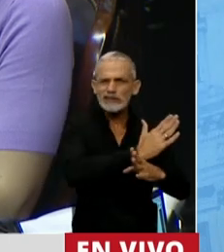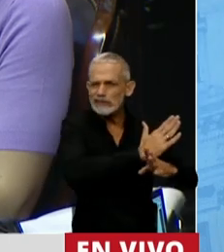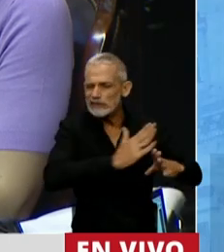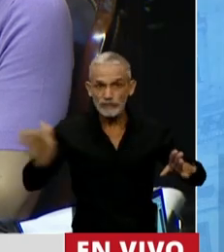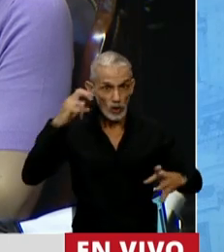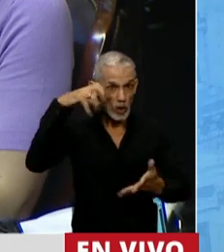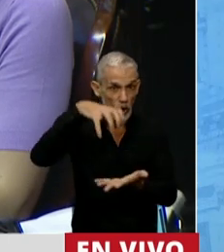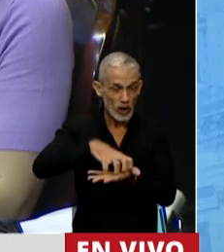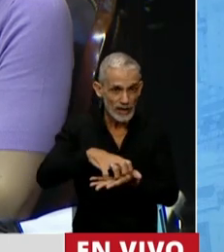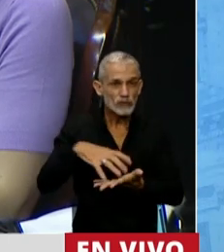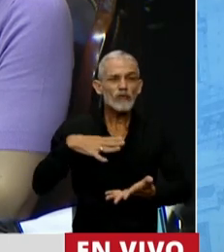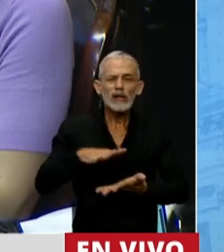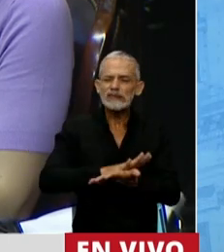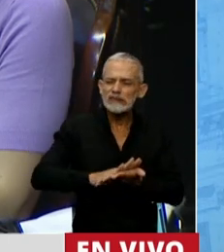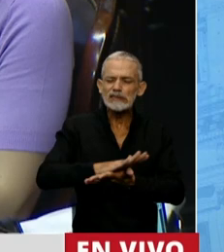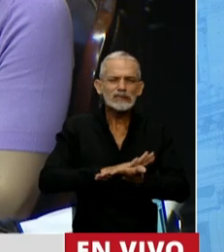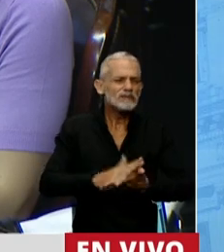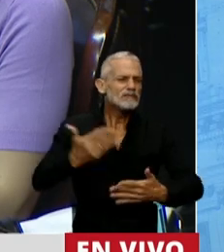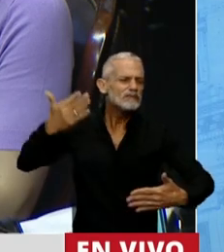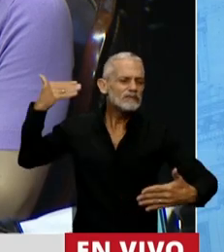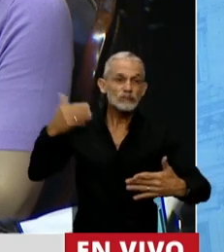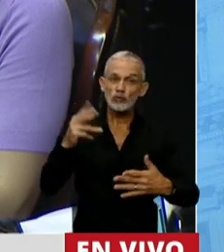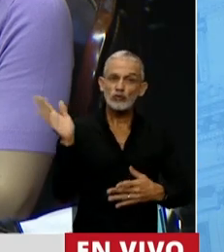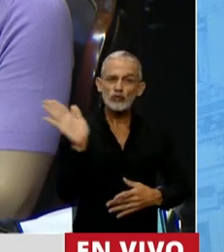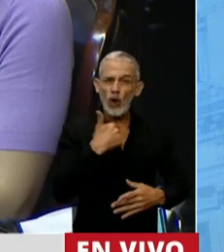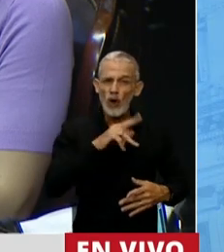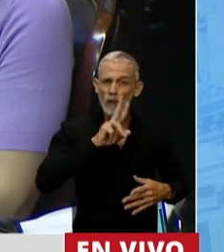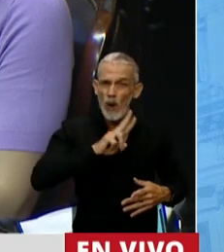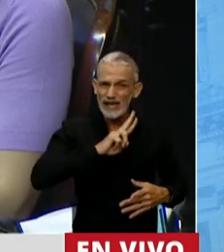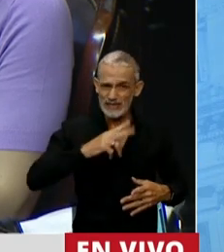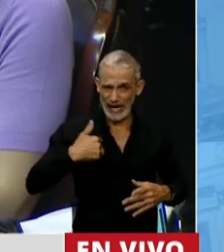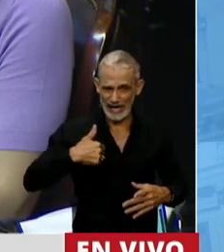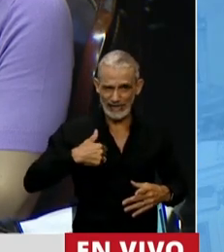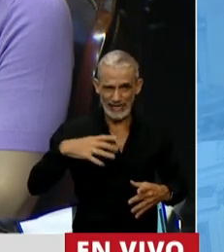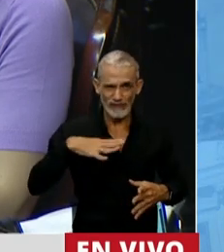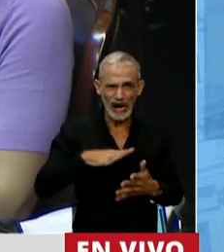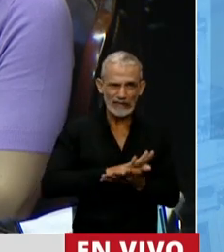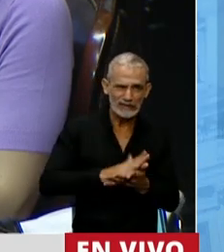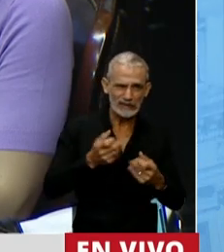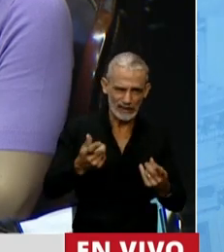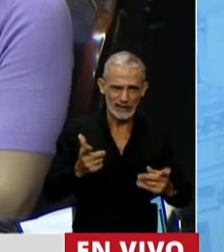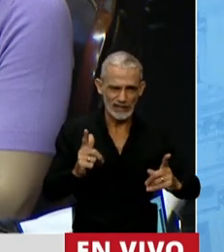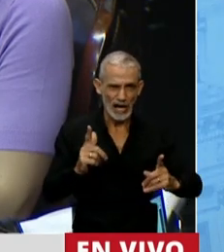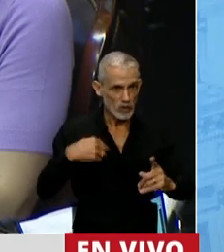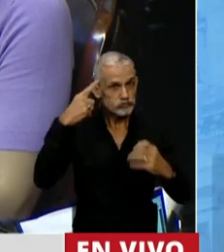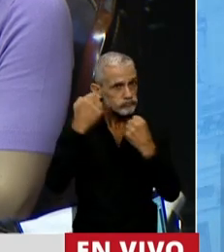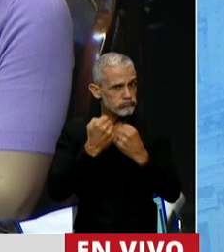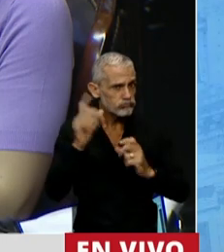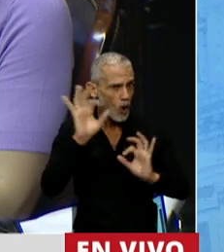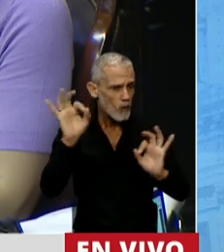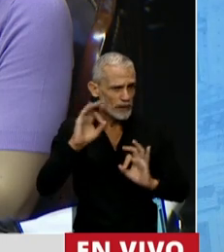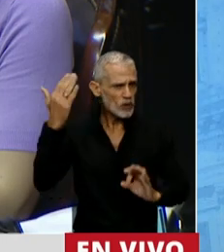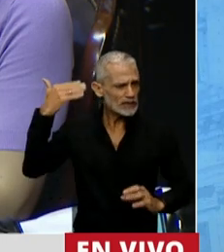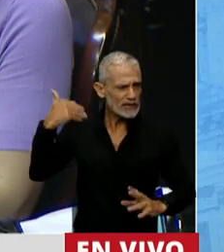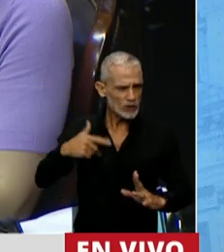Parlamento tiene con las argentinas. Entonces, en esto sí voy a coincidir con alguna opinión